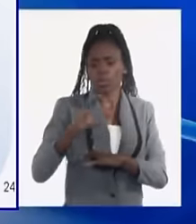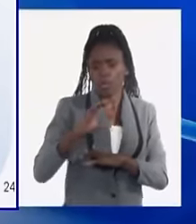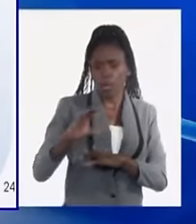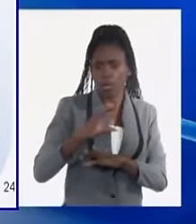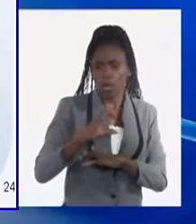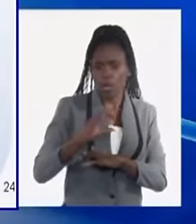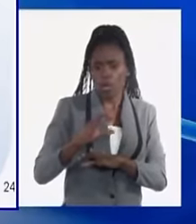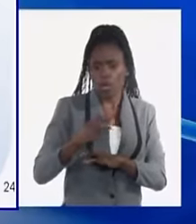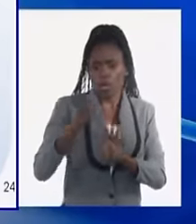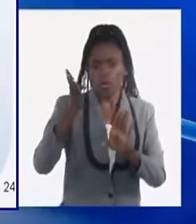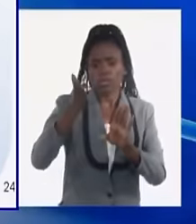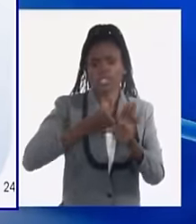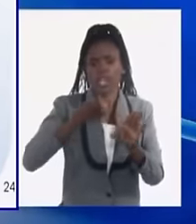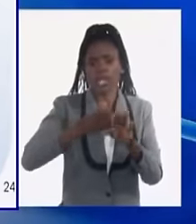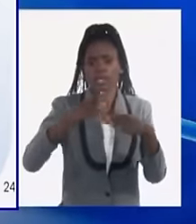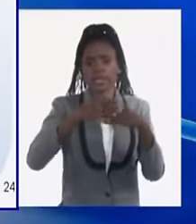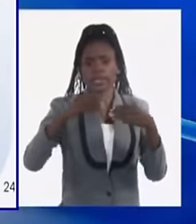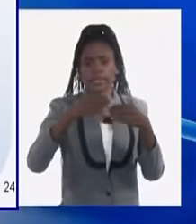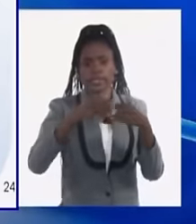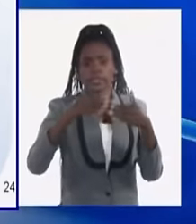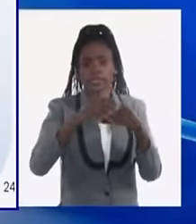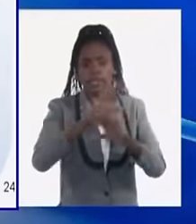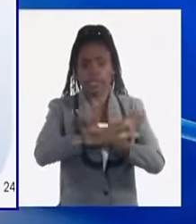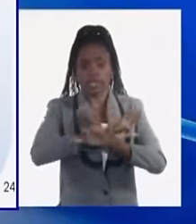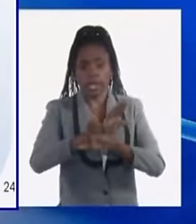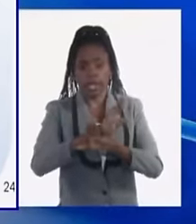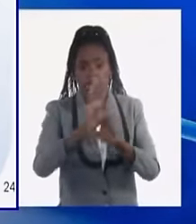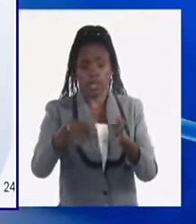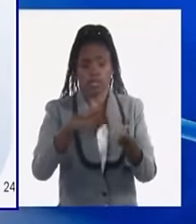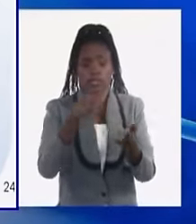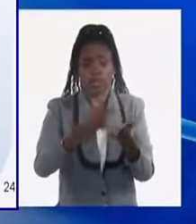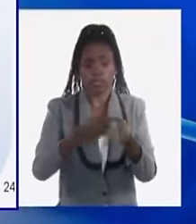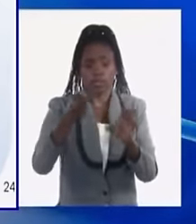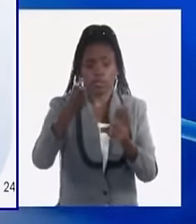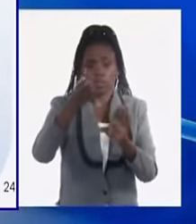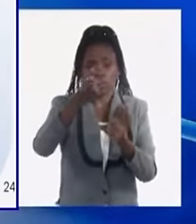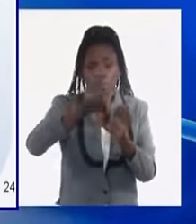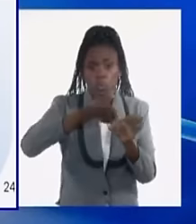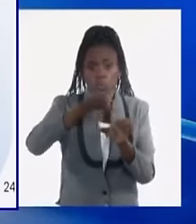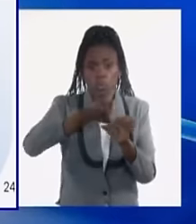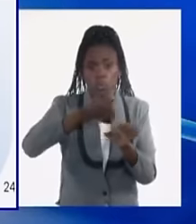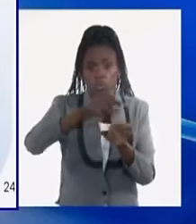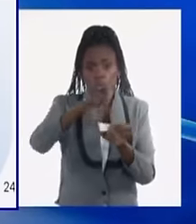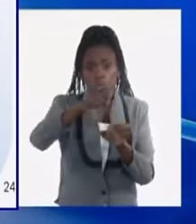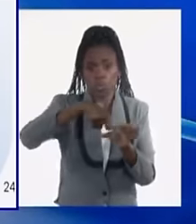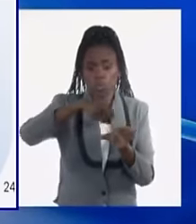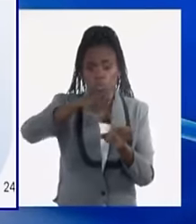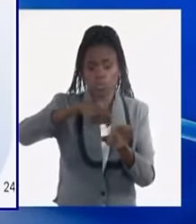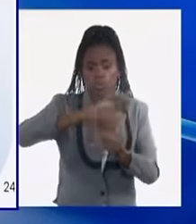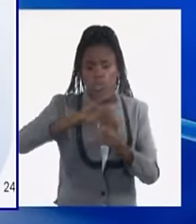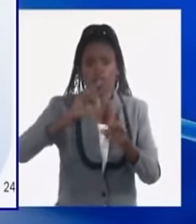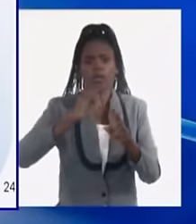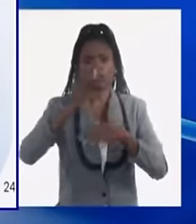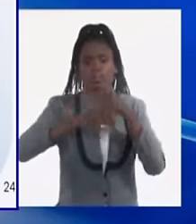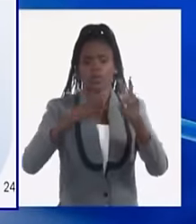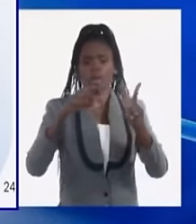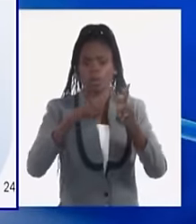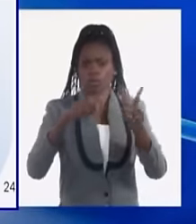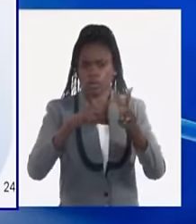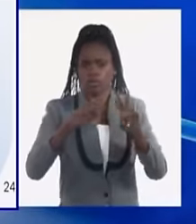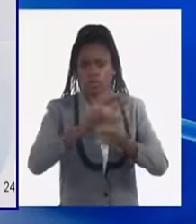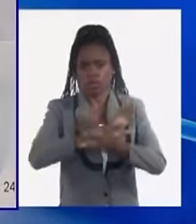nuevas tarjetas en divisa, las que también se aplicarán incentivos, eso se ha explicado por la televisión, es que